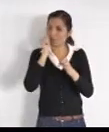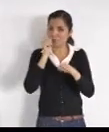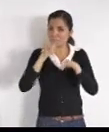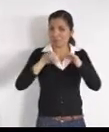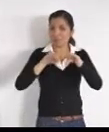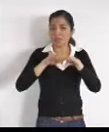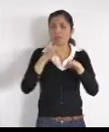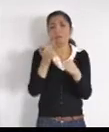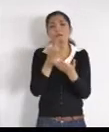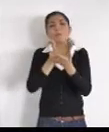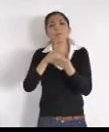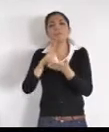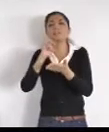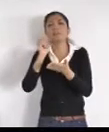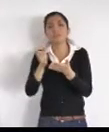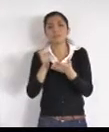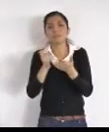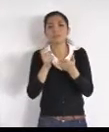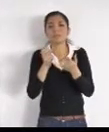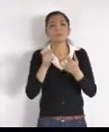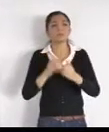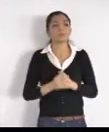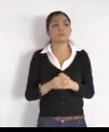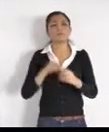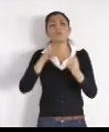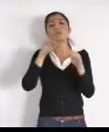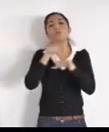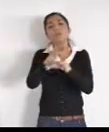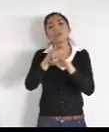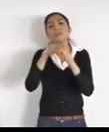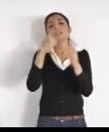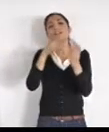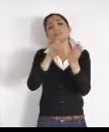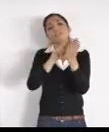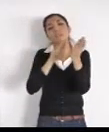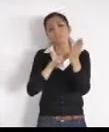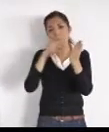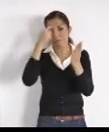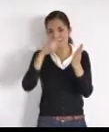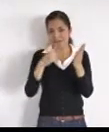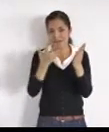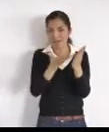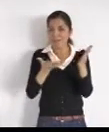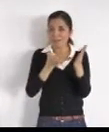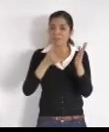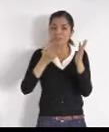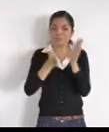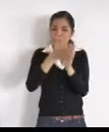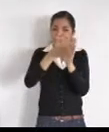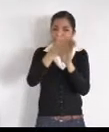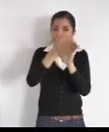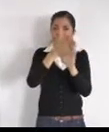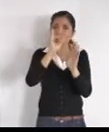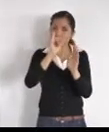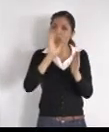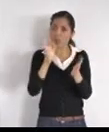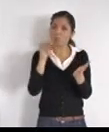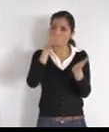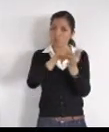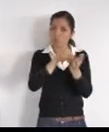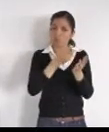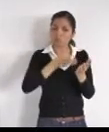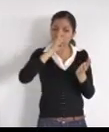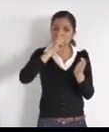la normatividad, para efecto de la construcción de nuevas casas, creo que vamos por el camino correcto, y ustedes van a ver, en estos tres años, un avance todavía